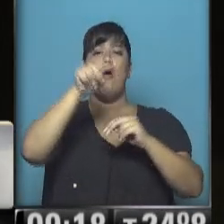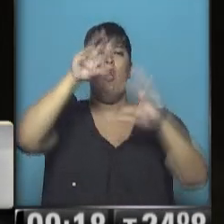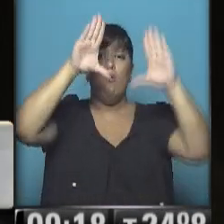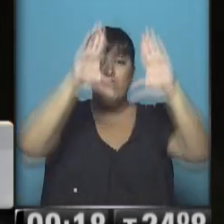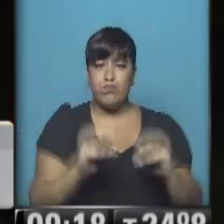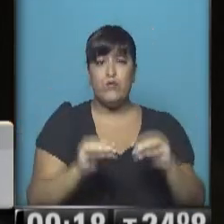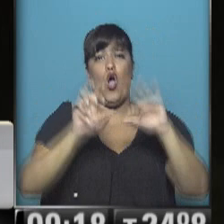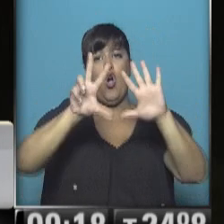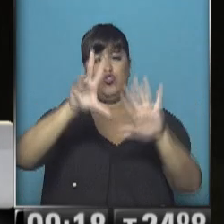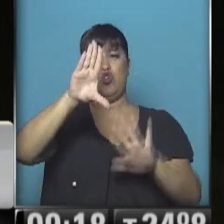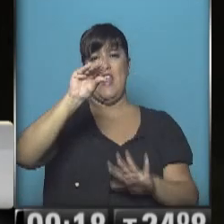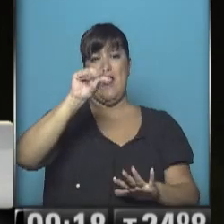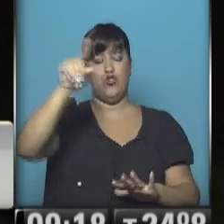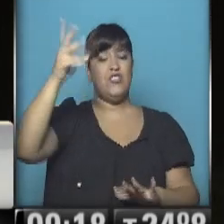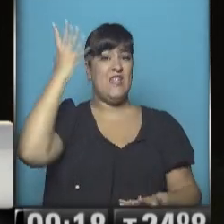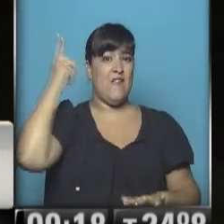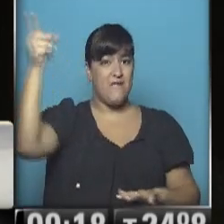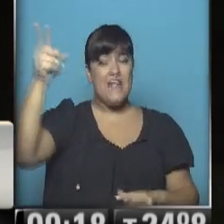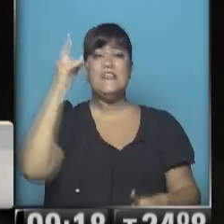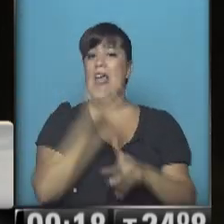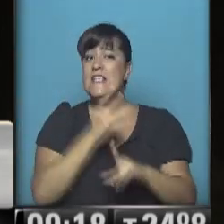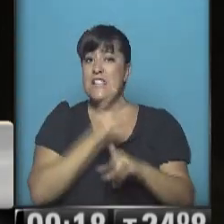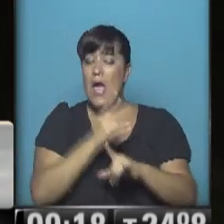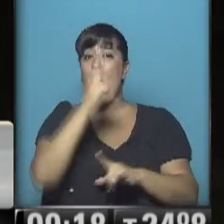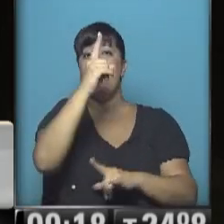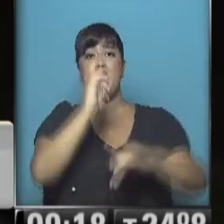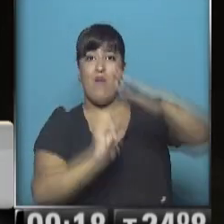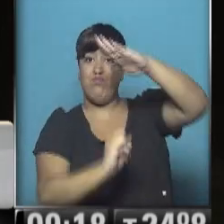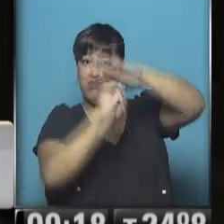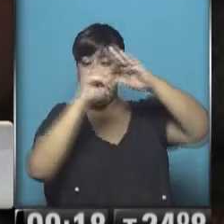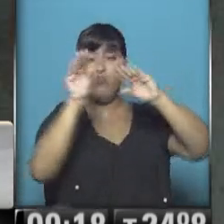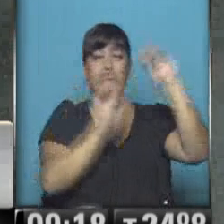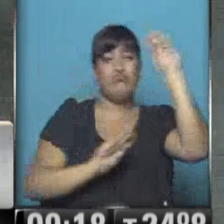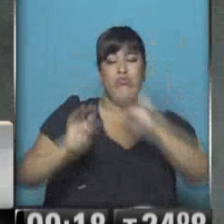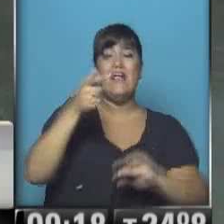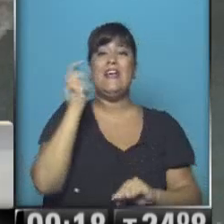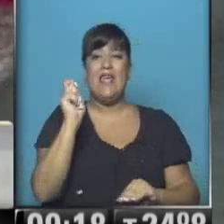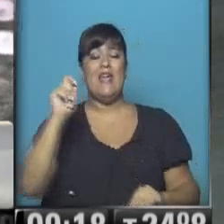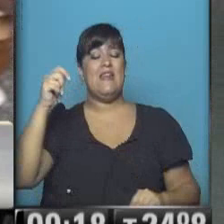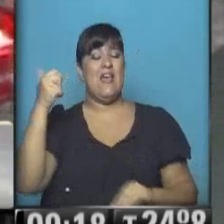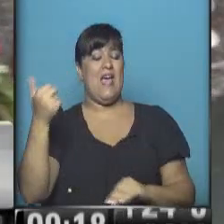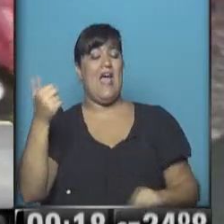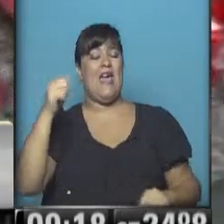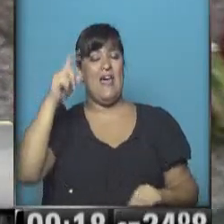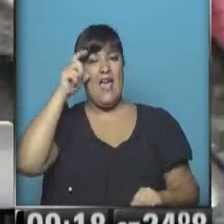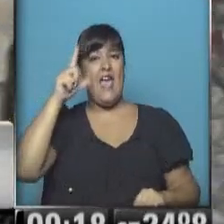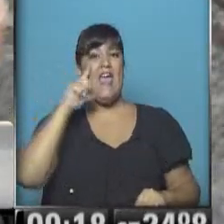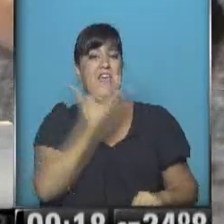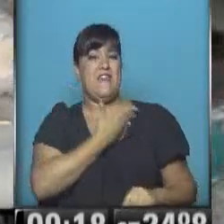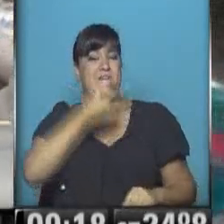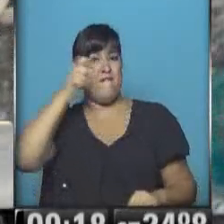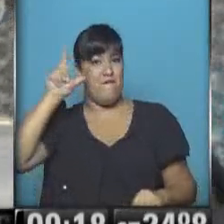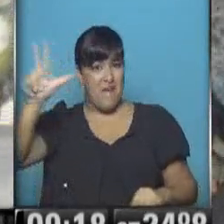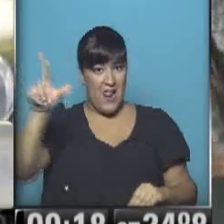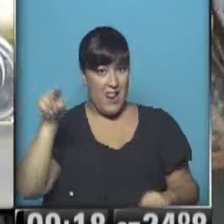20 horas de Francia. Cada noche el faro en lo alto de la Torre, diseñada por Gustave Eiffel, ilumina París, algo